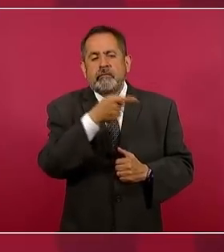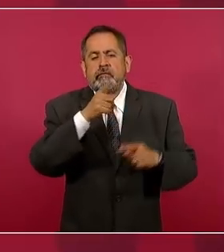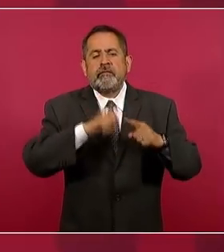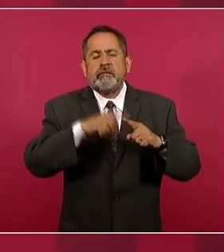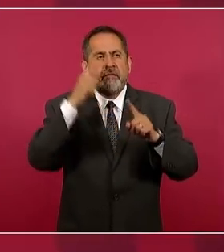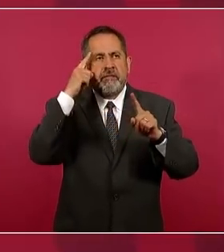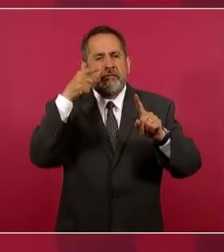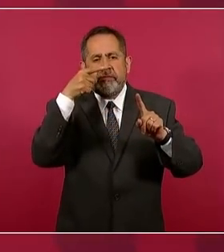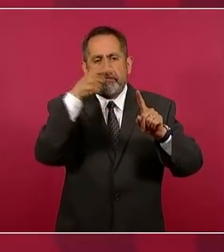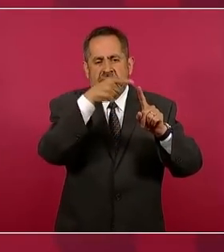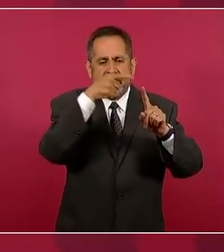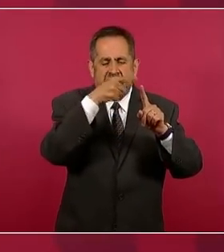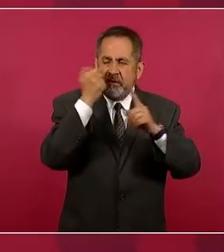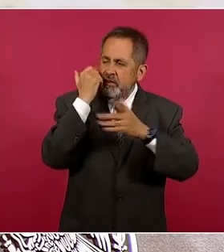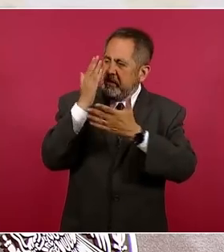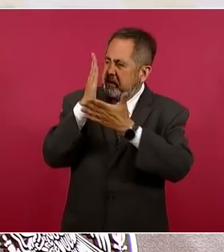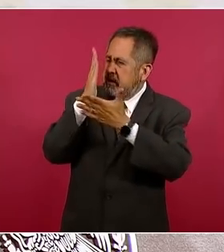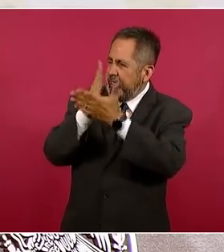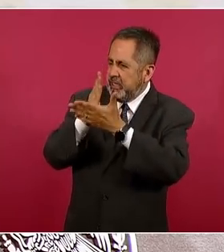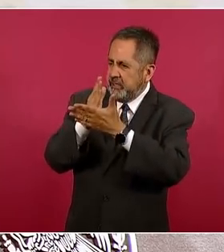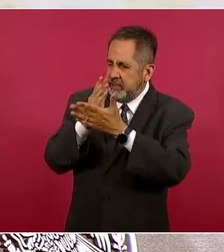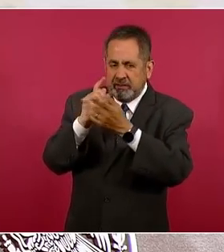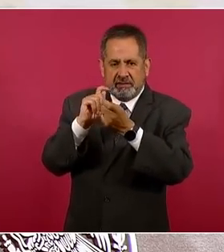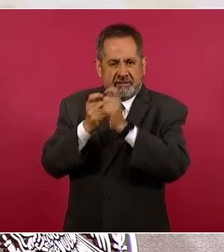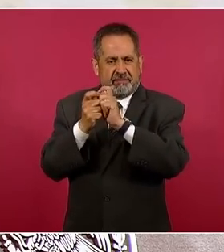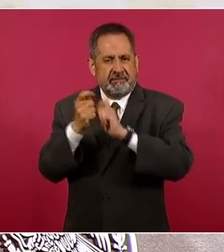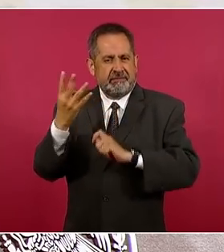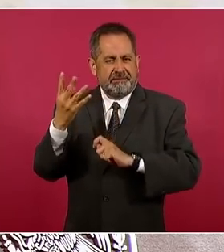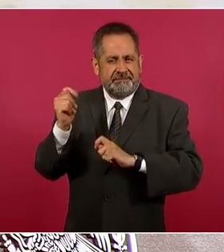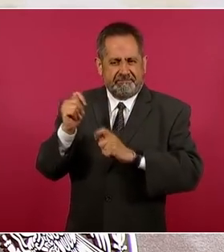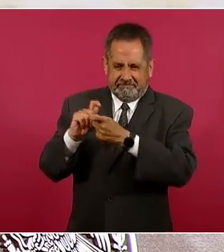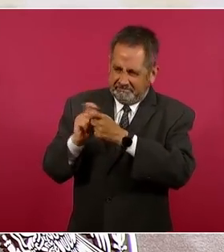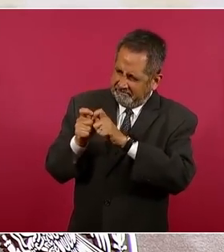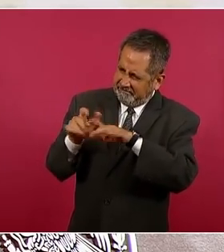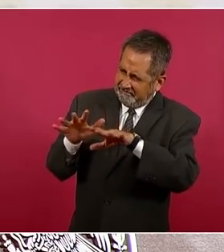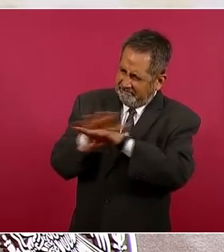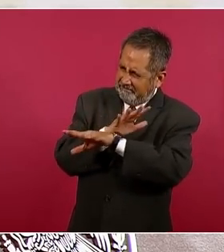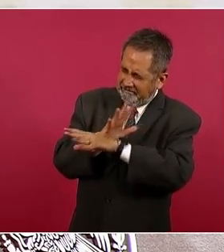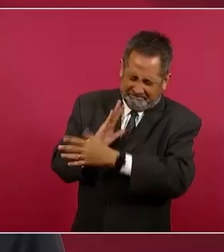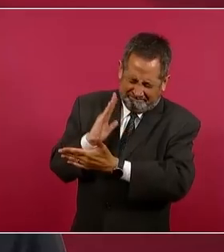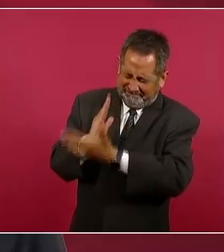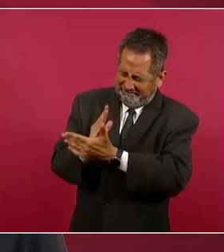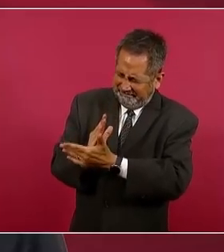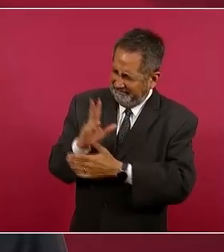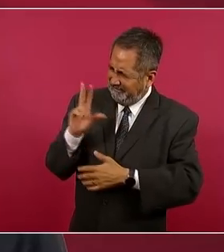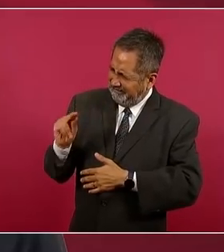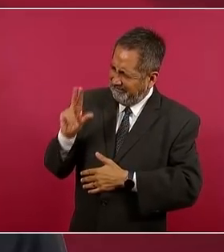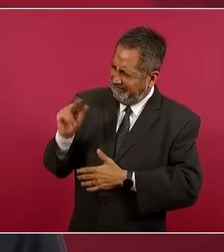detener el avance de la transformación. Medio